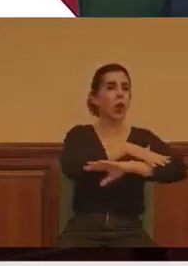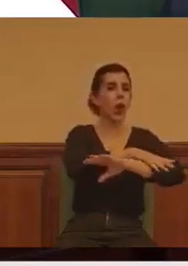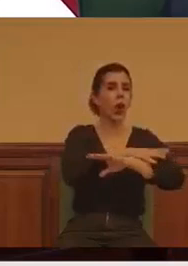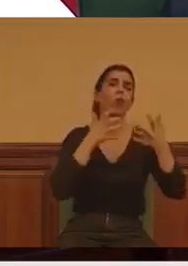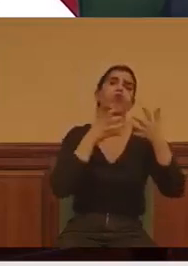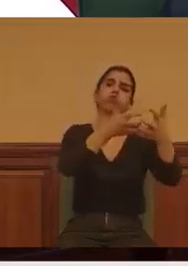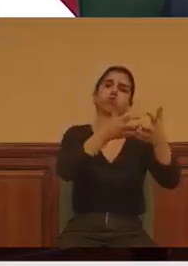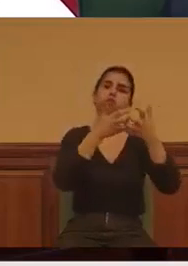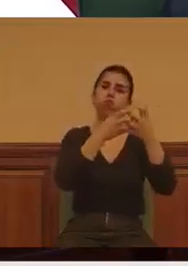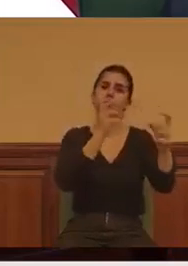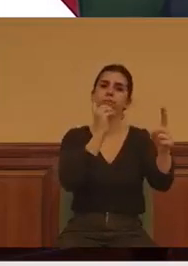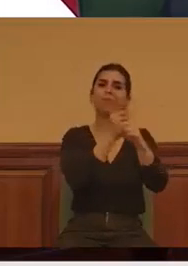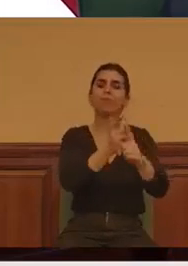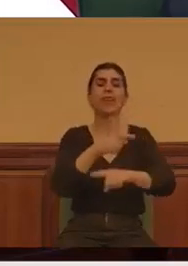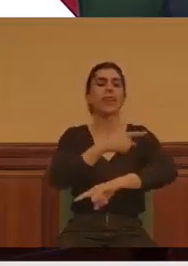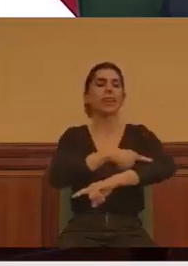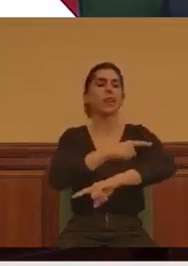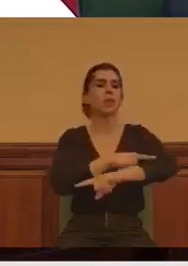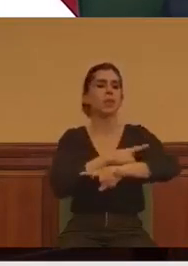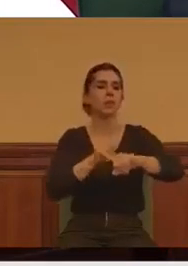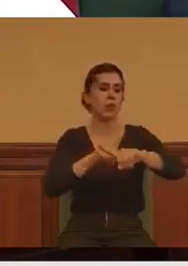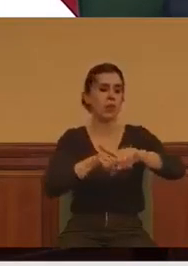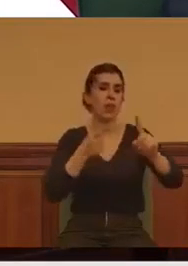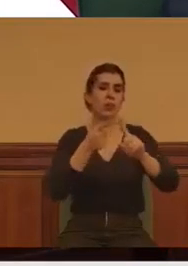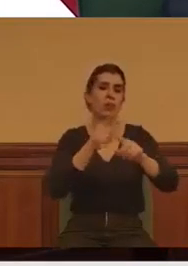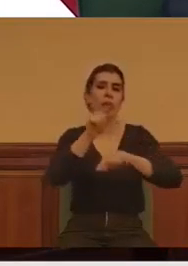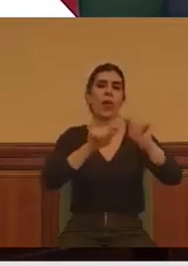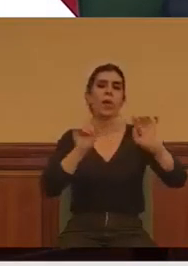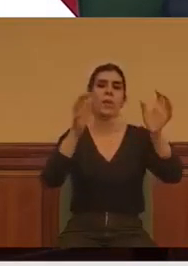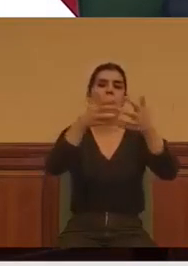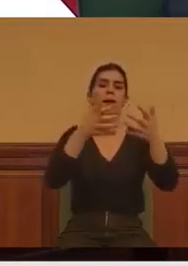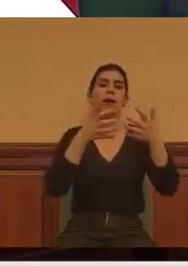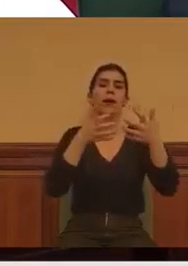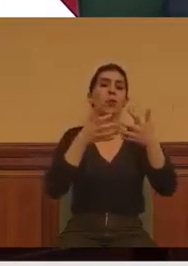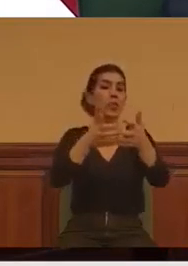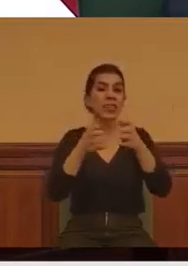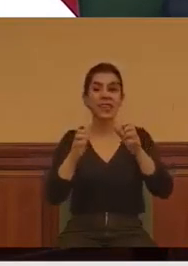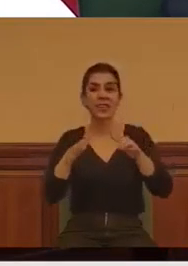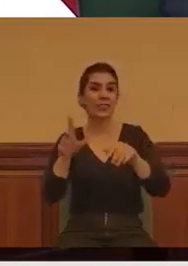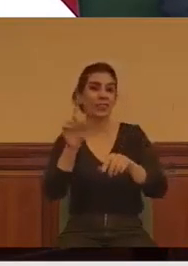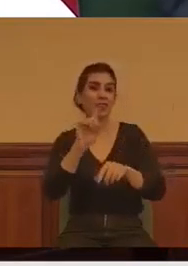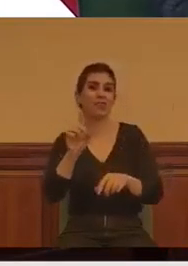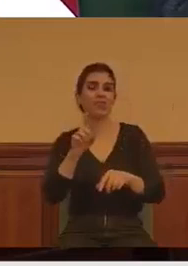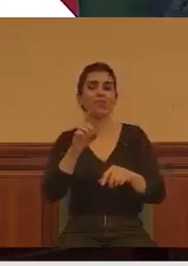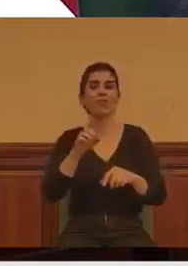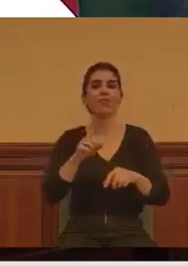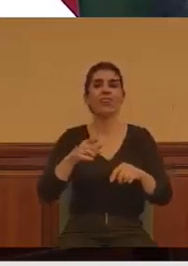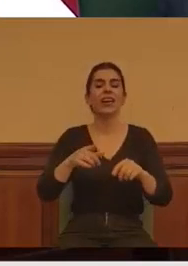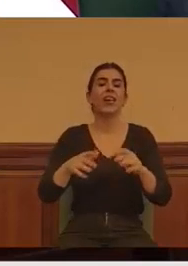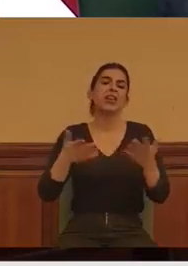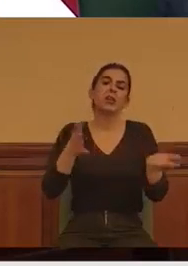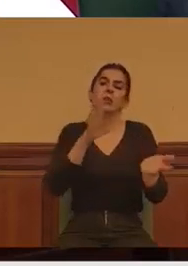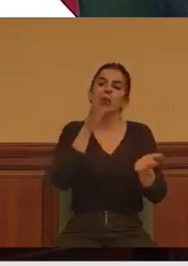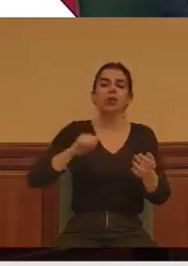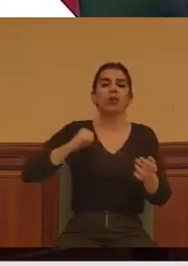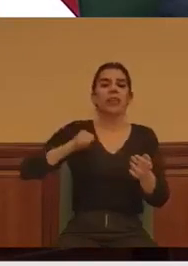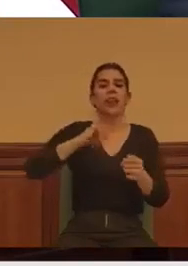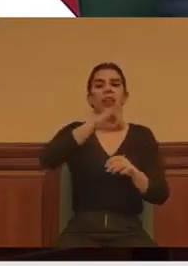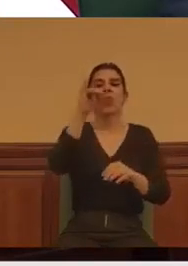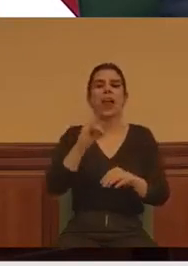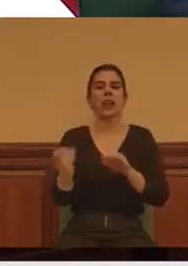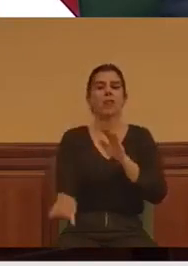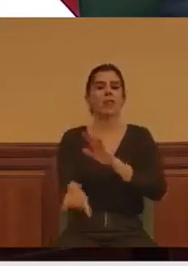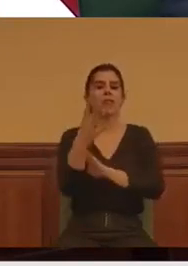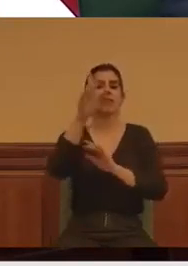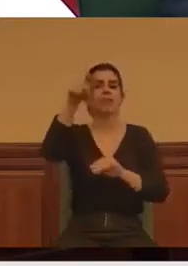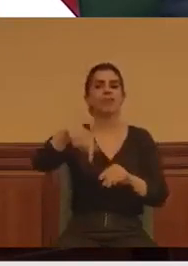a la pandemia. Y en eso llegó con Alaracas, el hospital Zendal, y en vez de reforzar las plantillas de